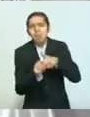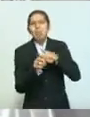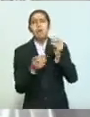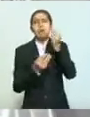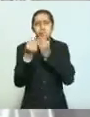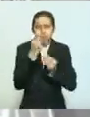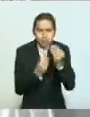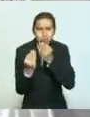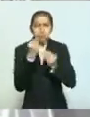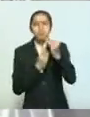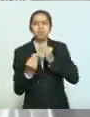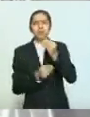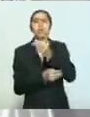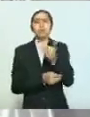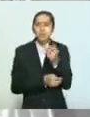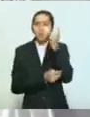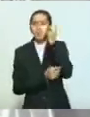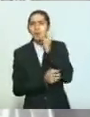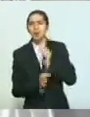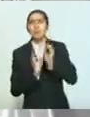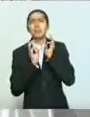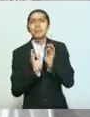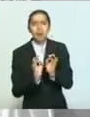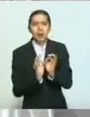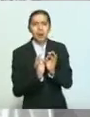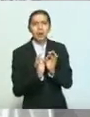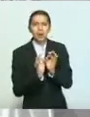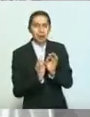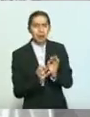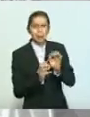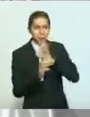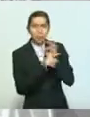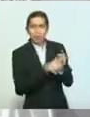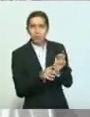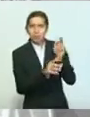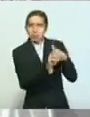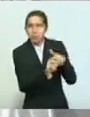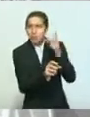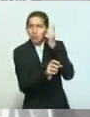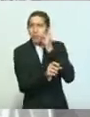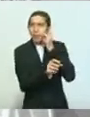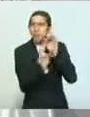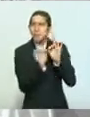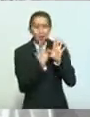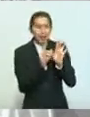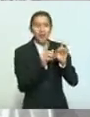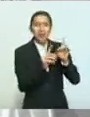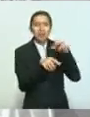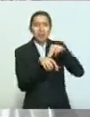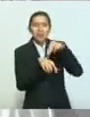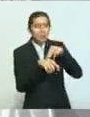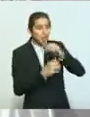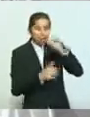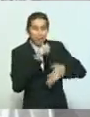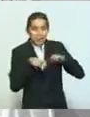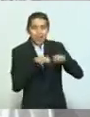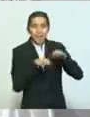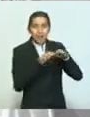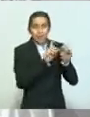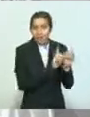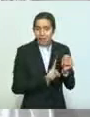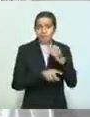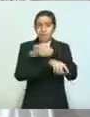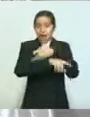preocupación de poner en riesgo a su familia. Porque un doctor, una doctora, las enfermeras,